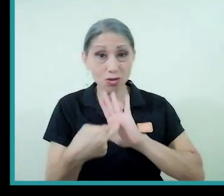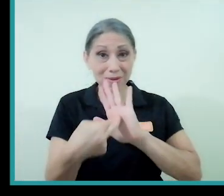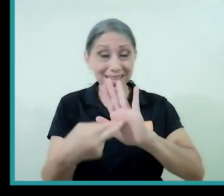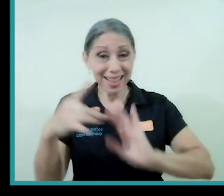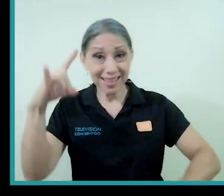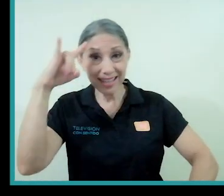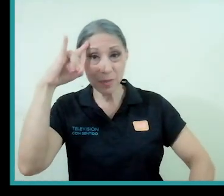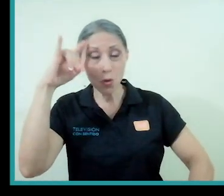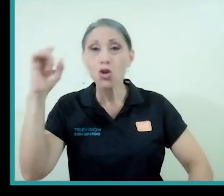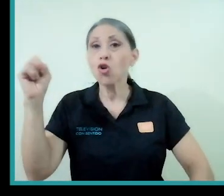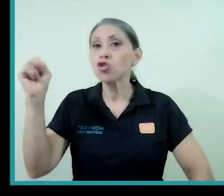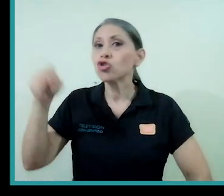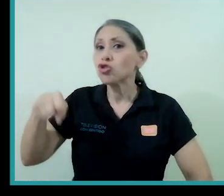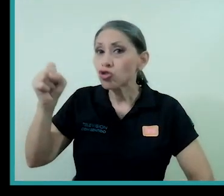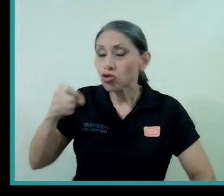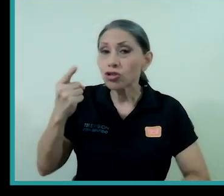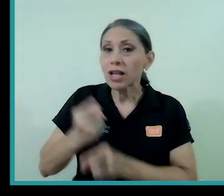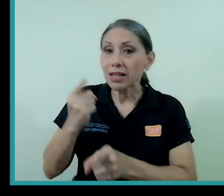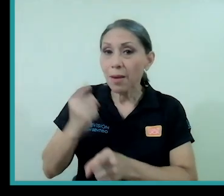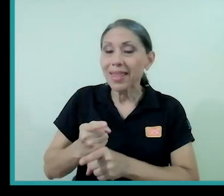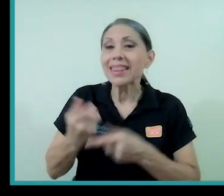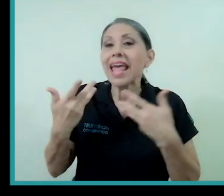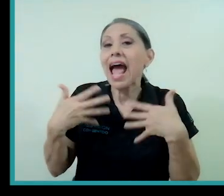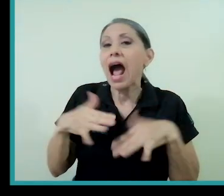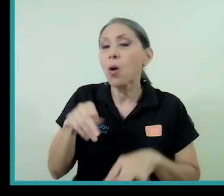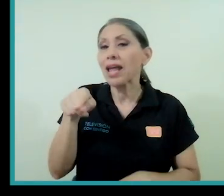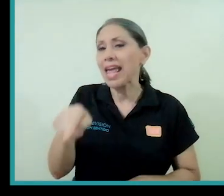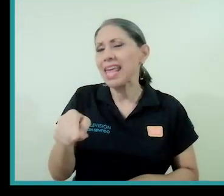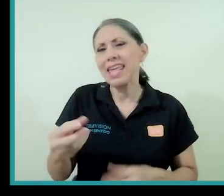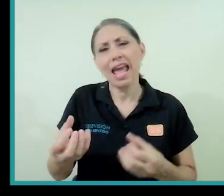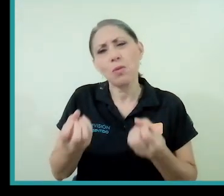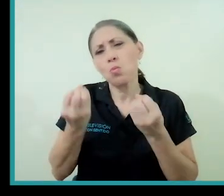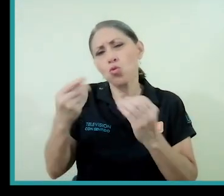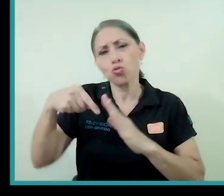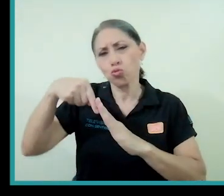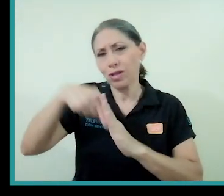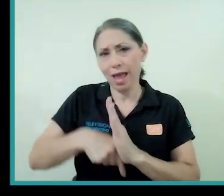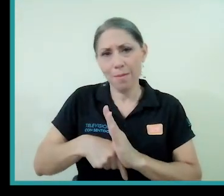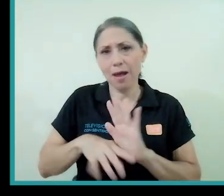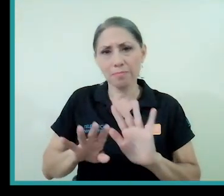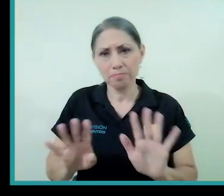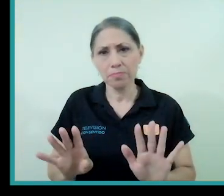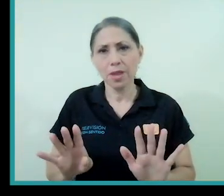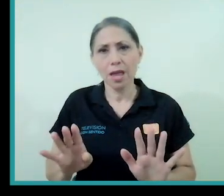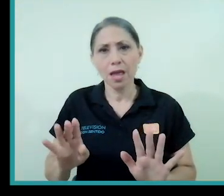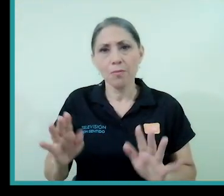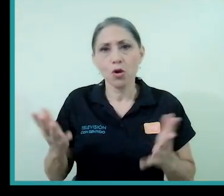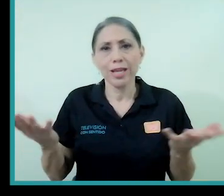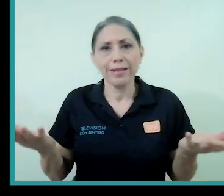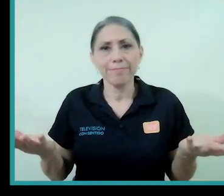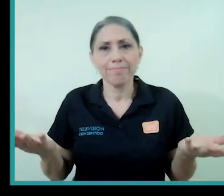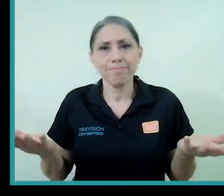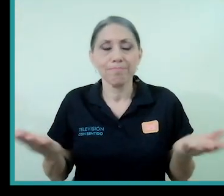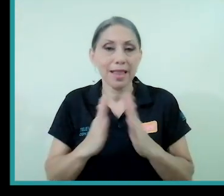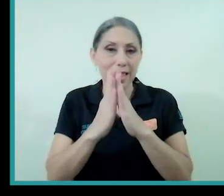te entiendo bien exactamente aunque digamos ahí hay como mucho mucho tema porque la Biblia es